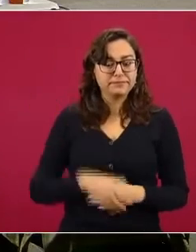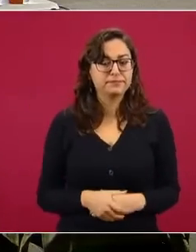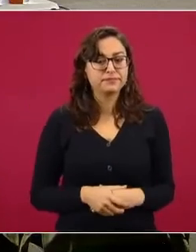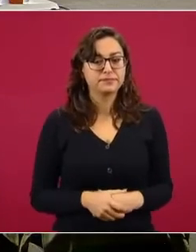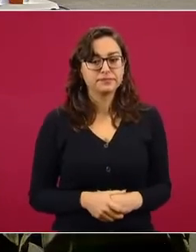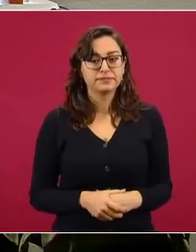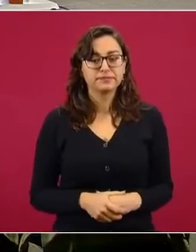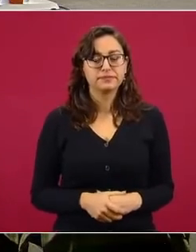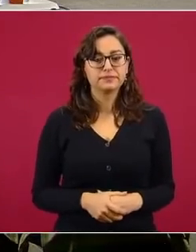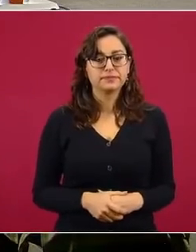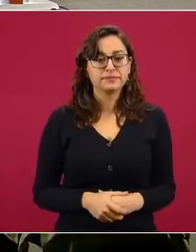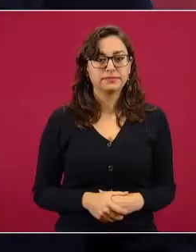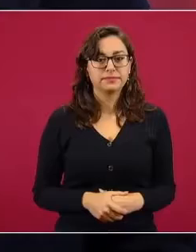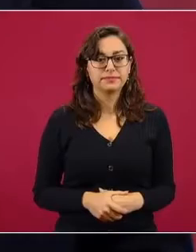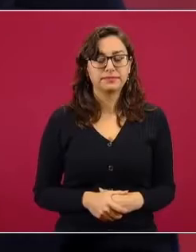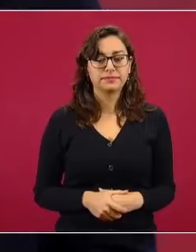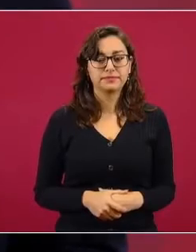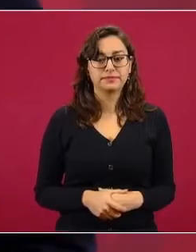está durísimo